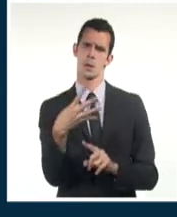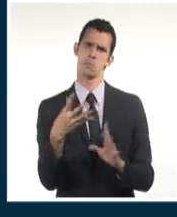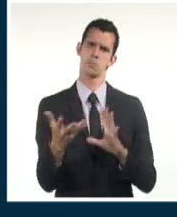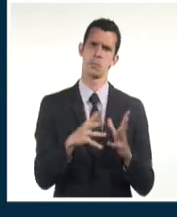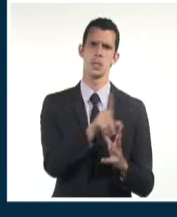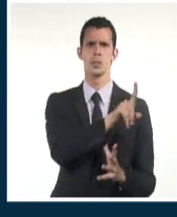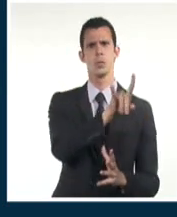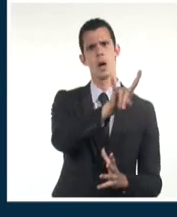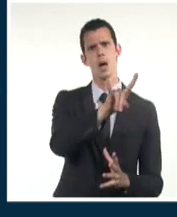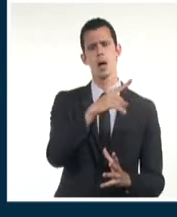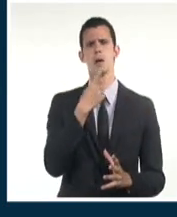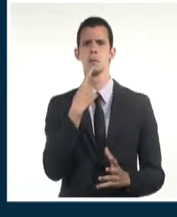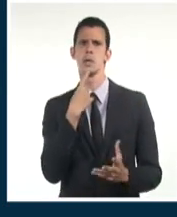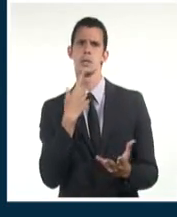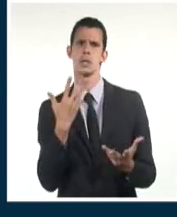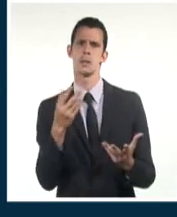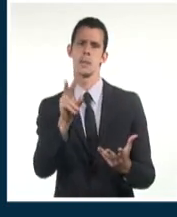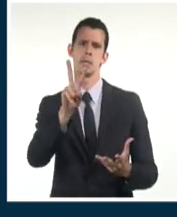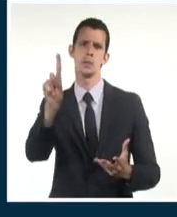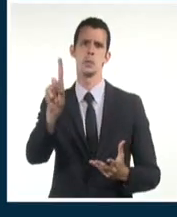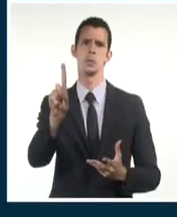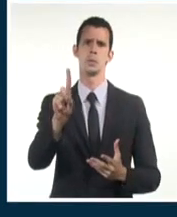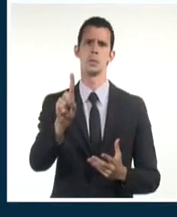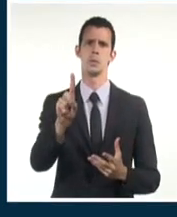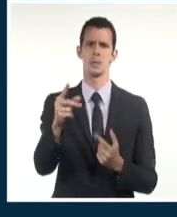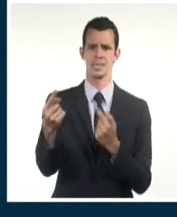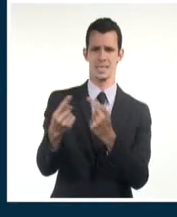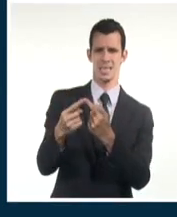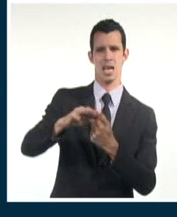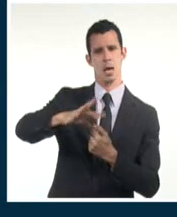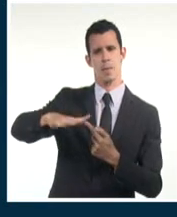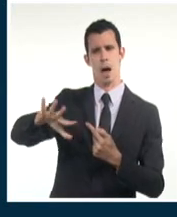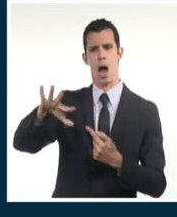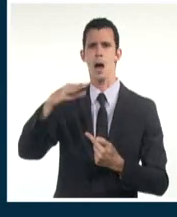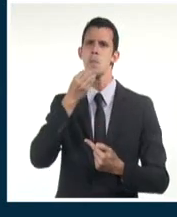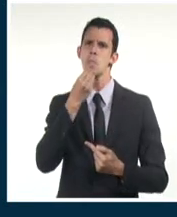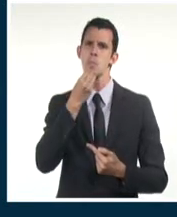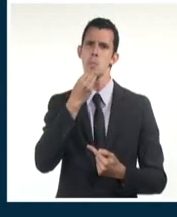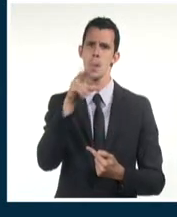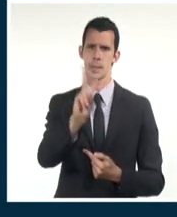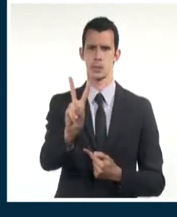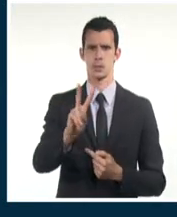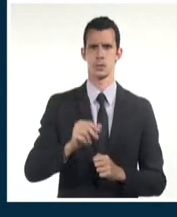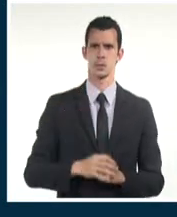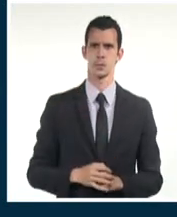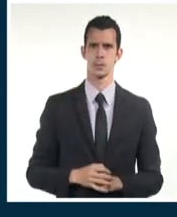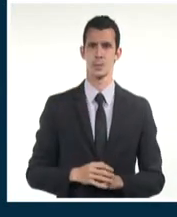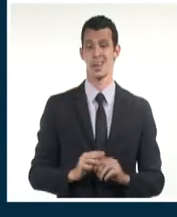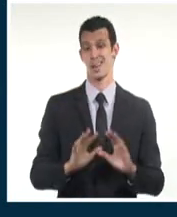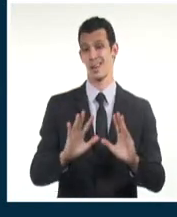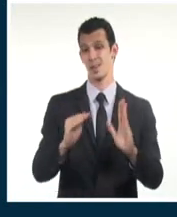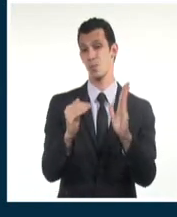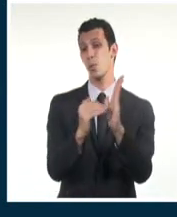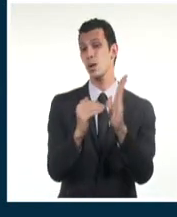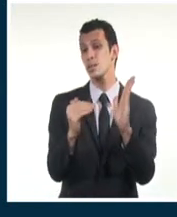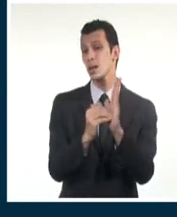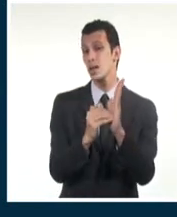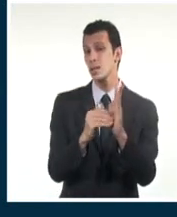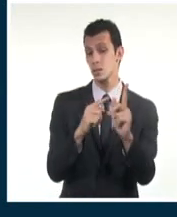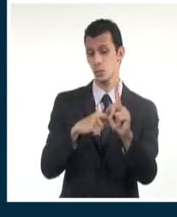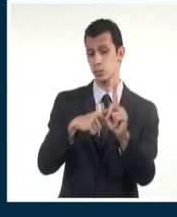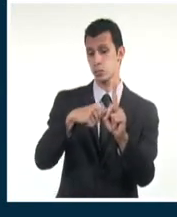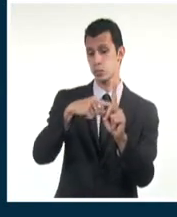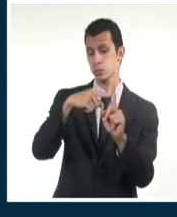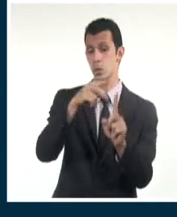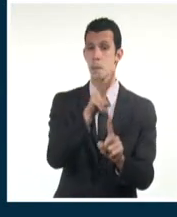19, 21 grados Celsius, 22 en zonas costeras mientras que habrá máximas de 29 hasta